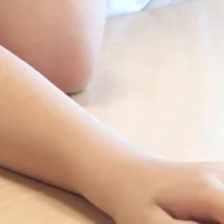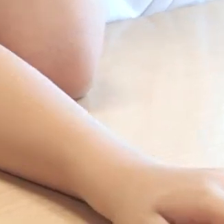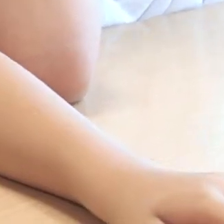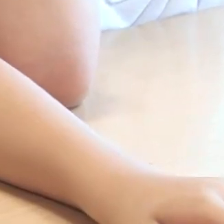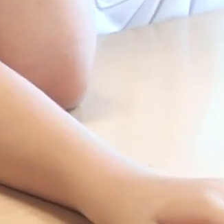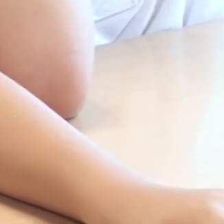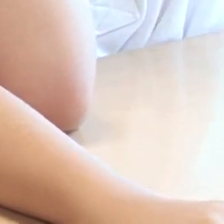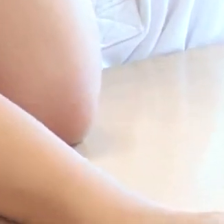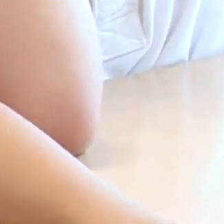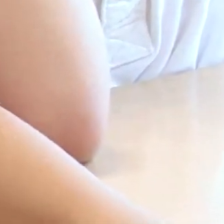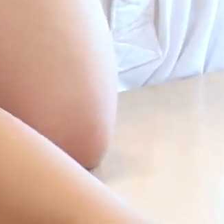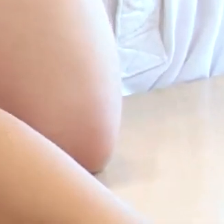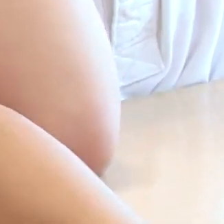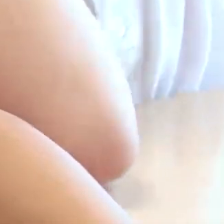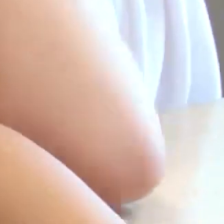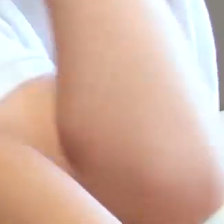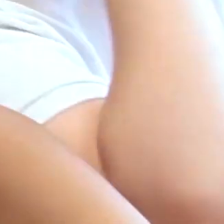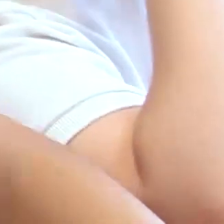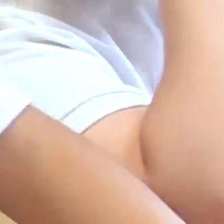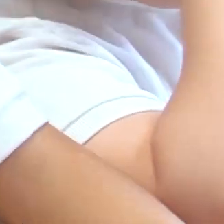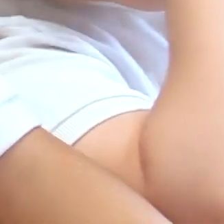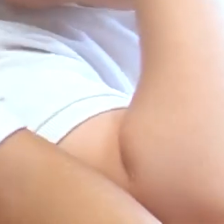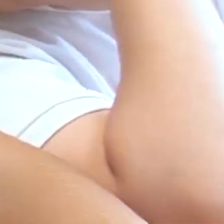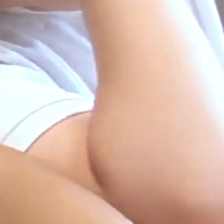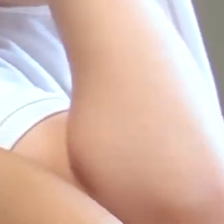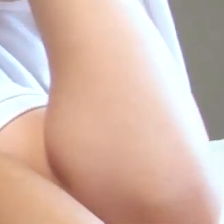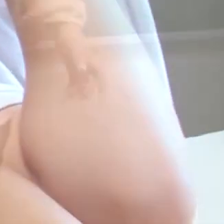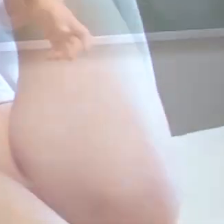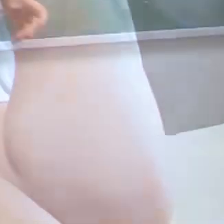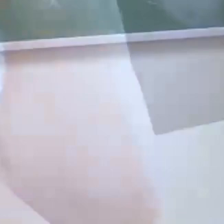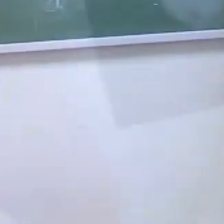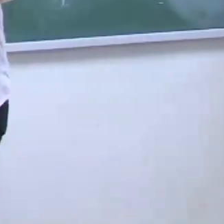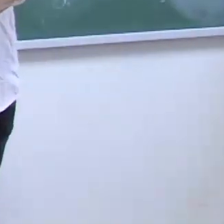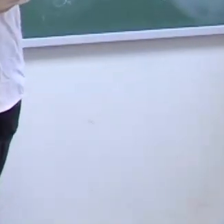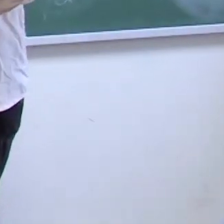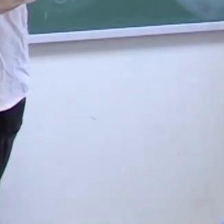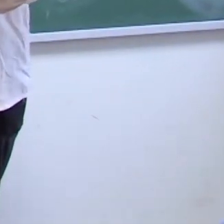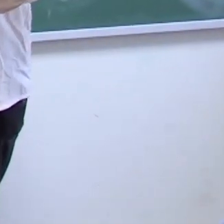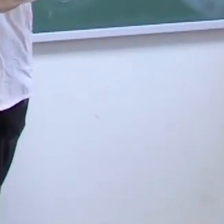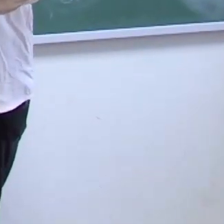¡No! ¡En el mismo calor! ¡Calor! ¡Muy bien!